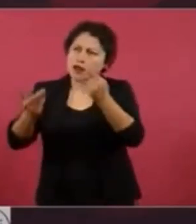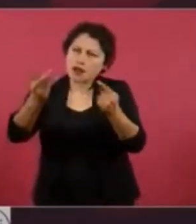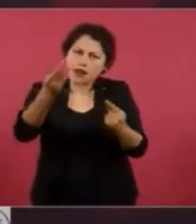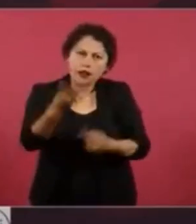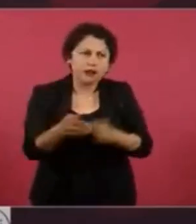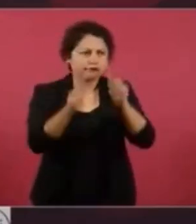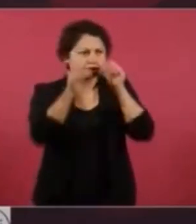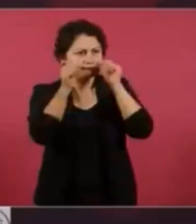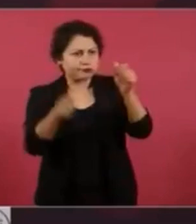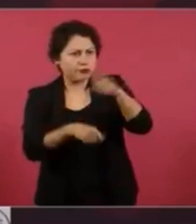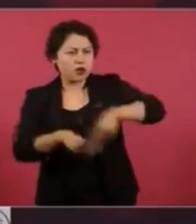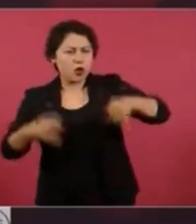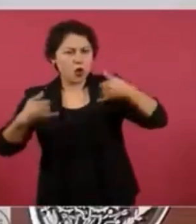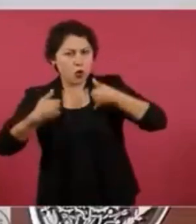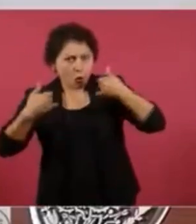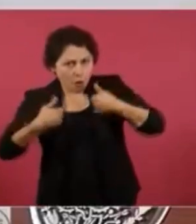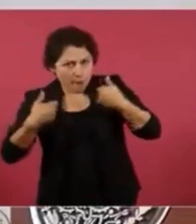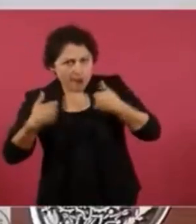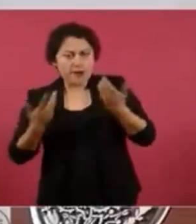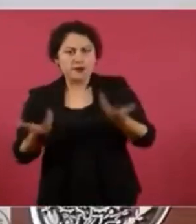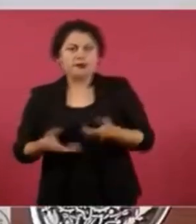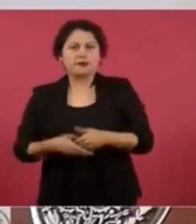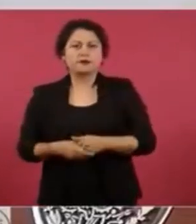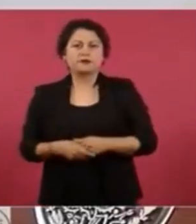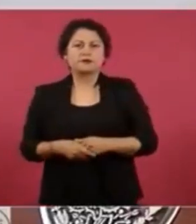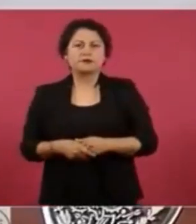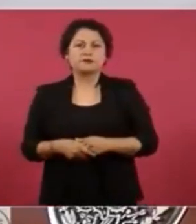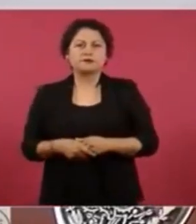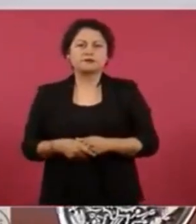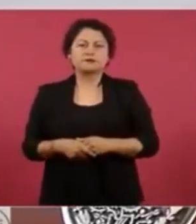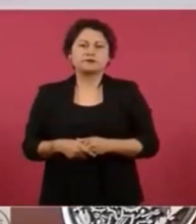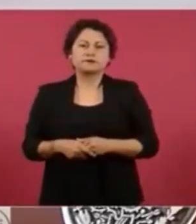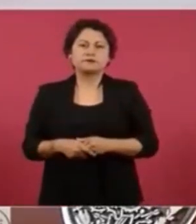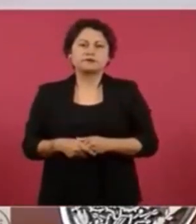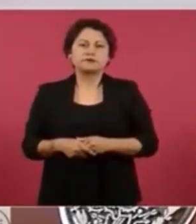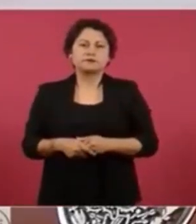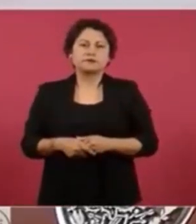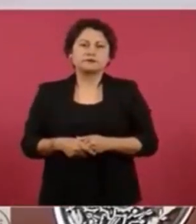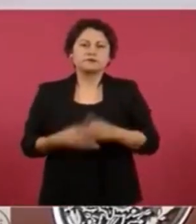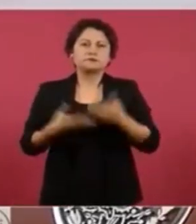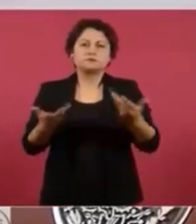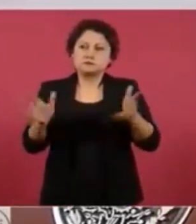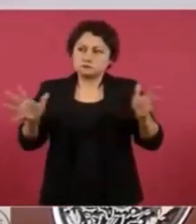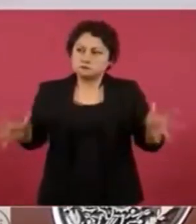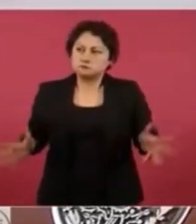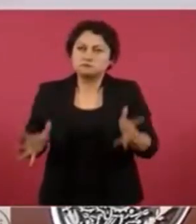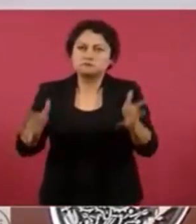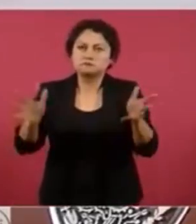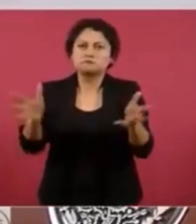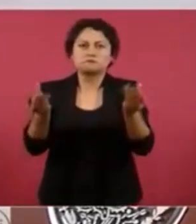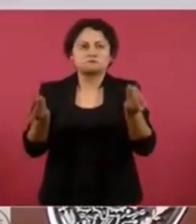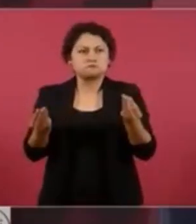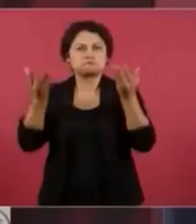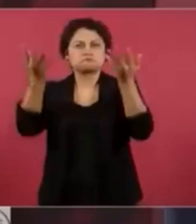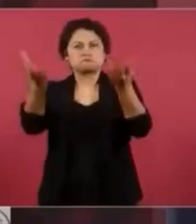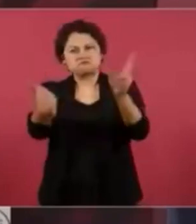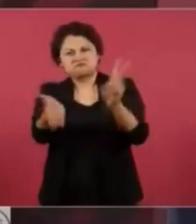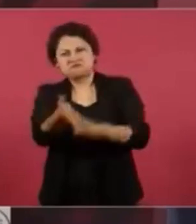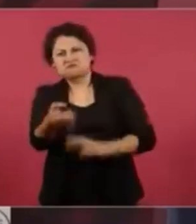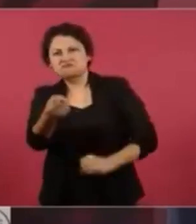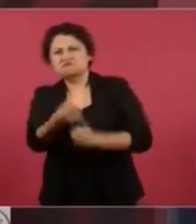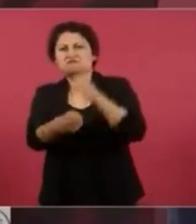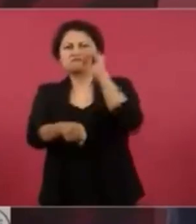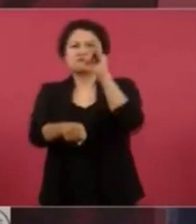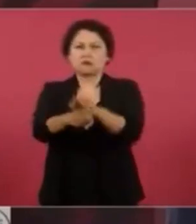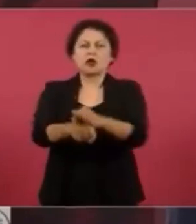los jóvenes, que se fortalezcan valores, que no se desintegren